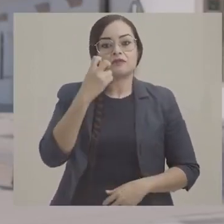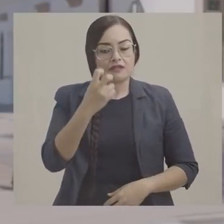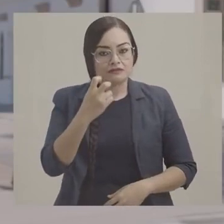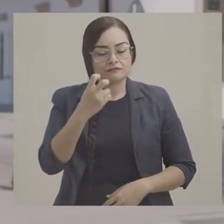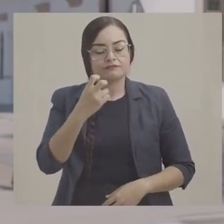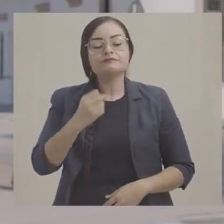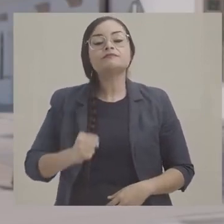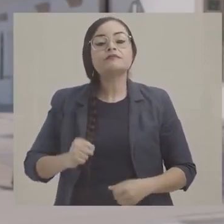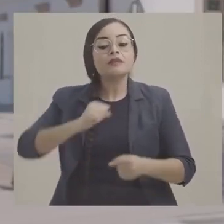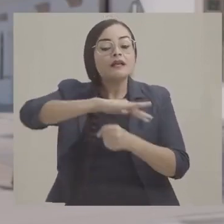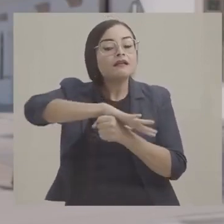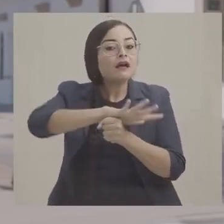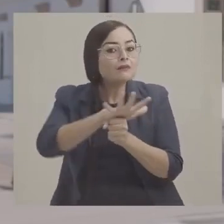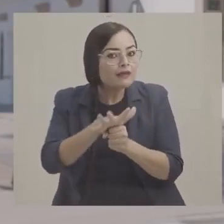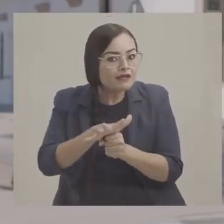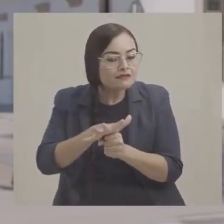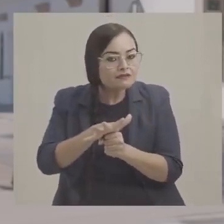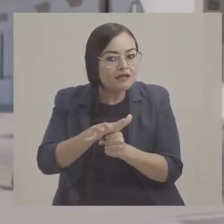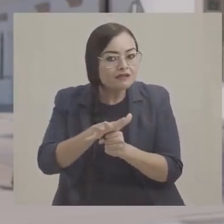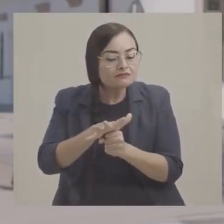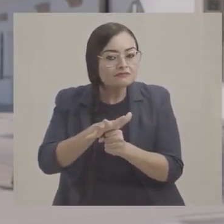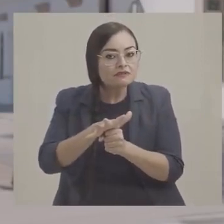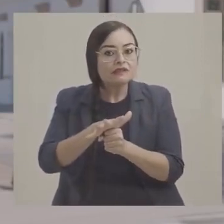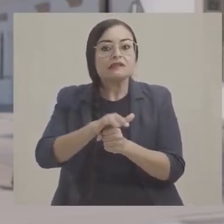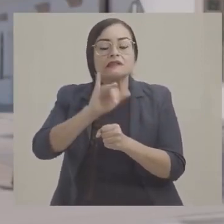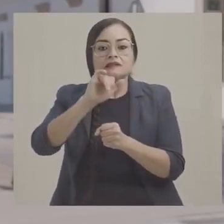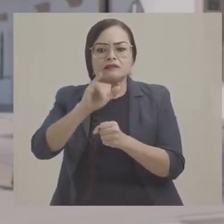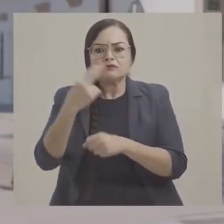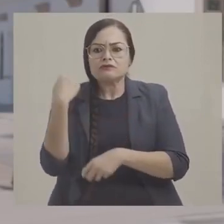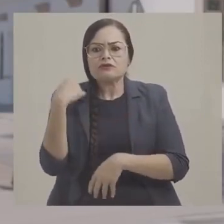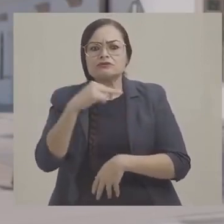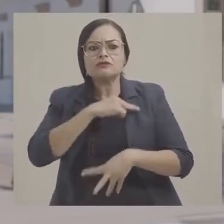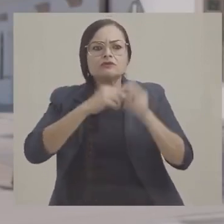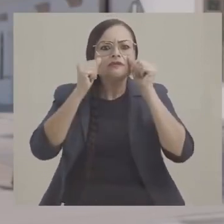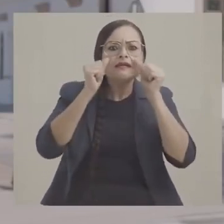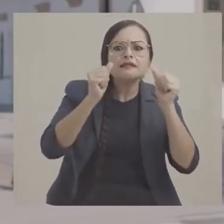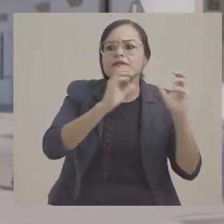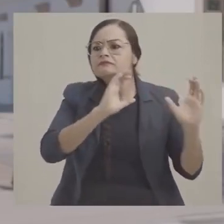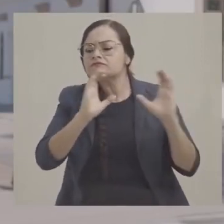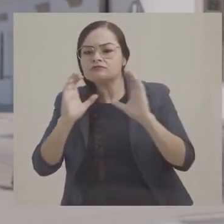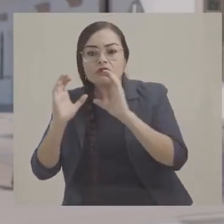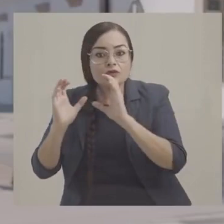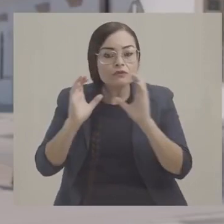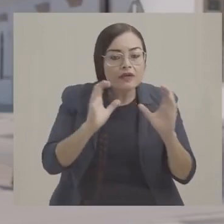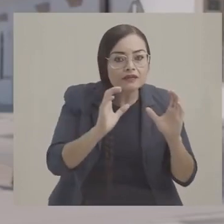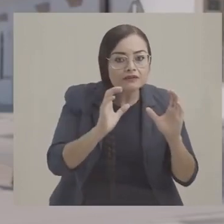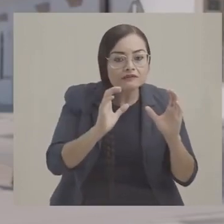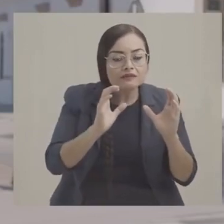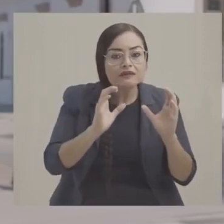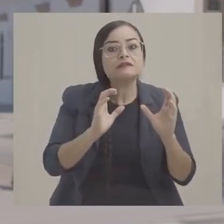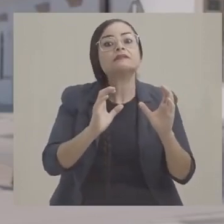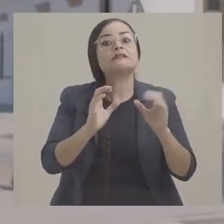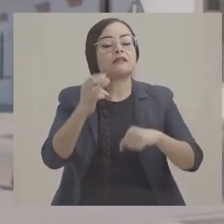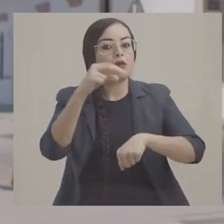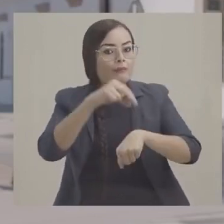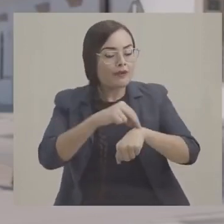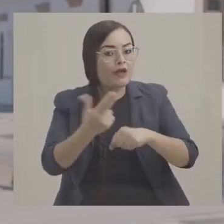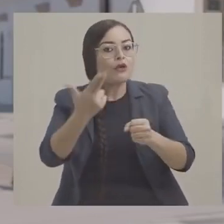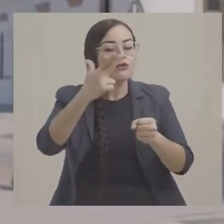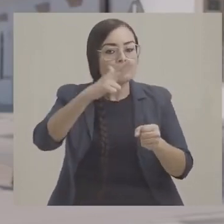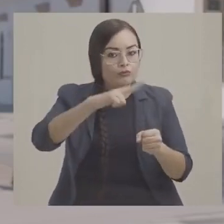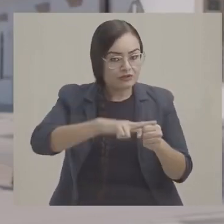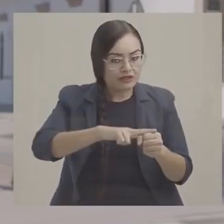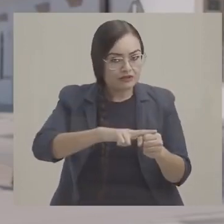sanitaria generada por la pandemia COVID-19 nos demandó atención oportuna y mejorar la capacidad de atención médico